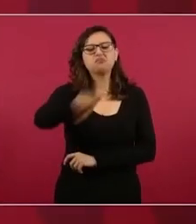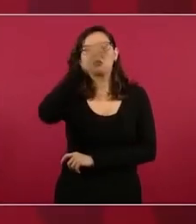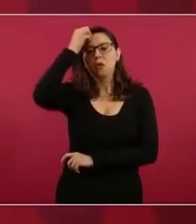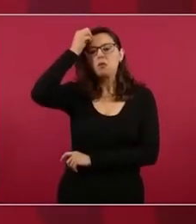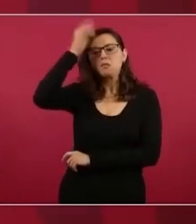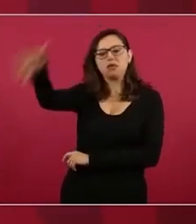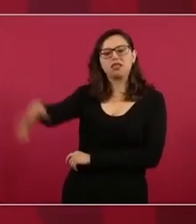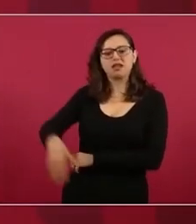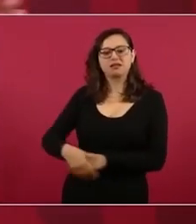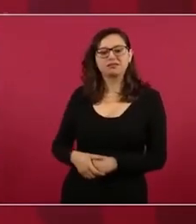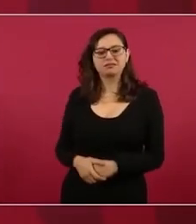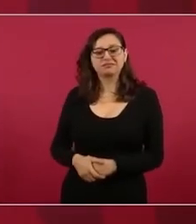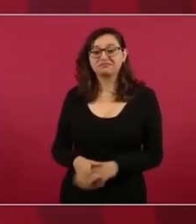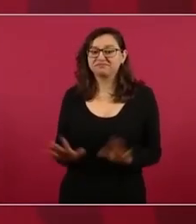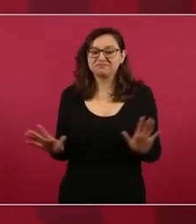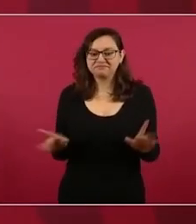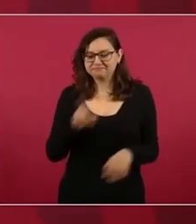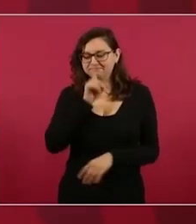y ya